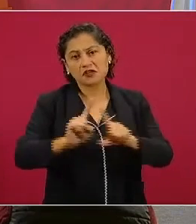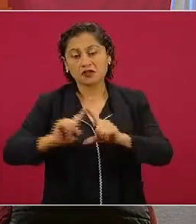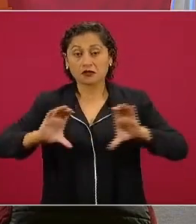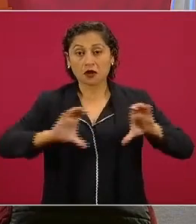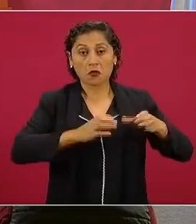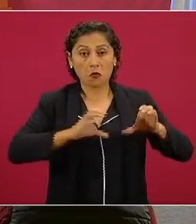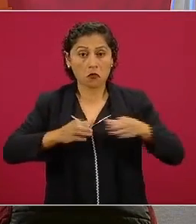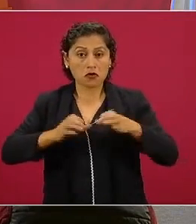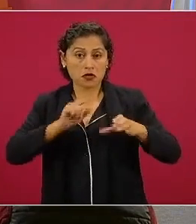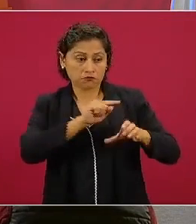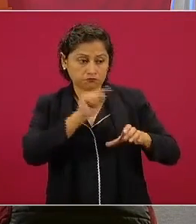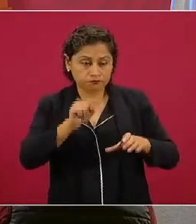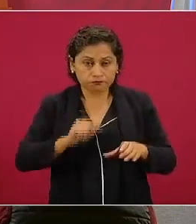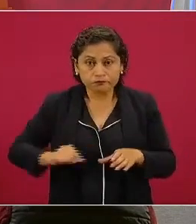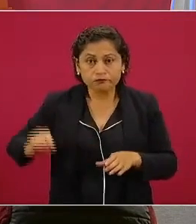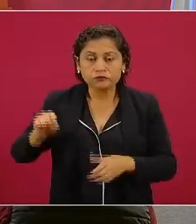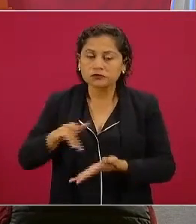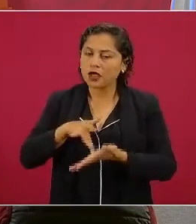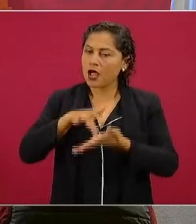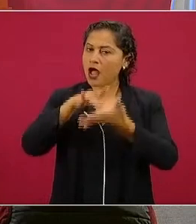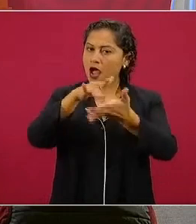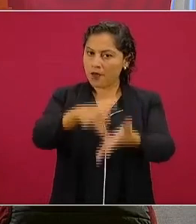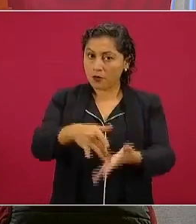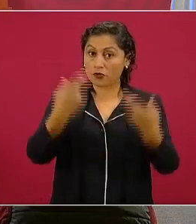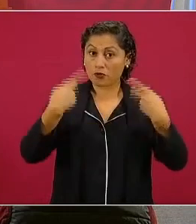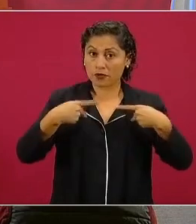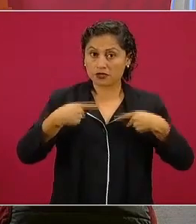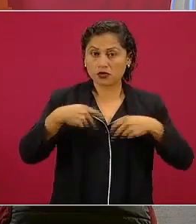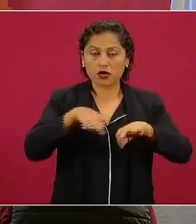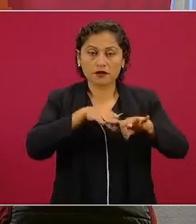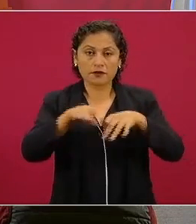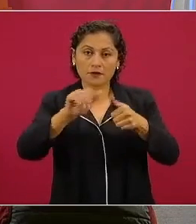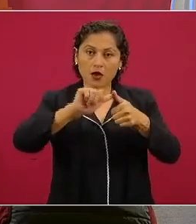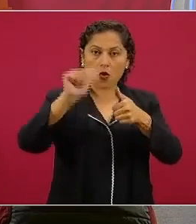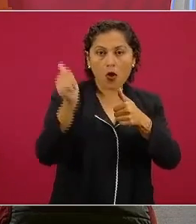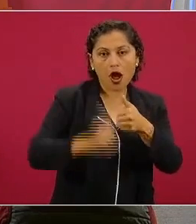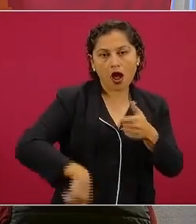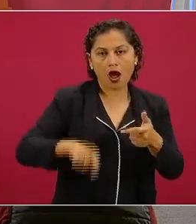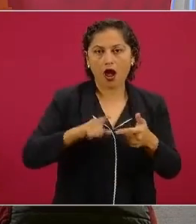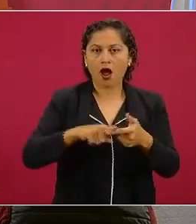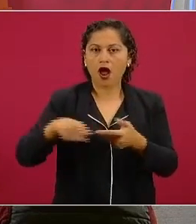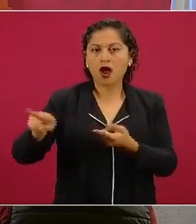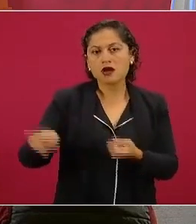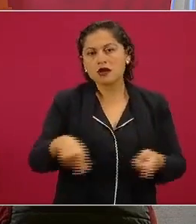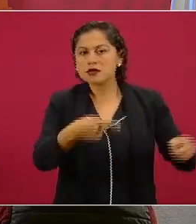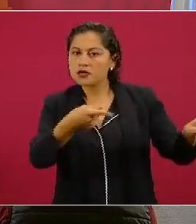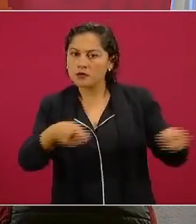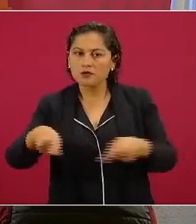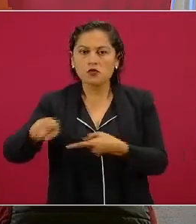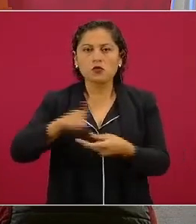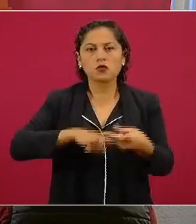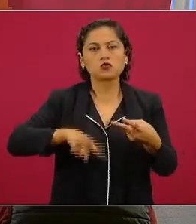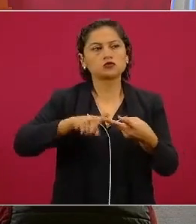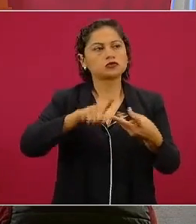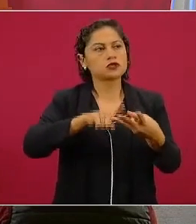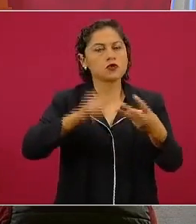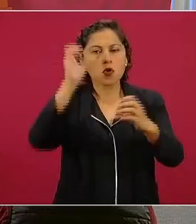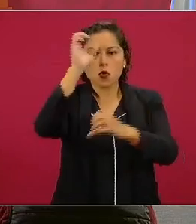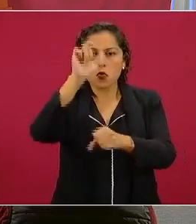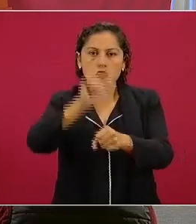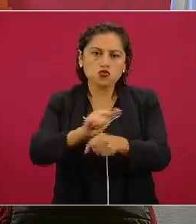a artesanos, a músicos, a quienes promueven la cultura.